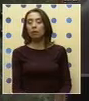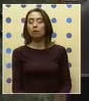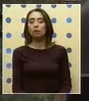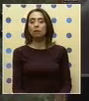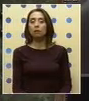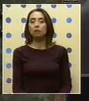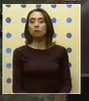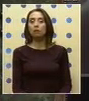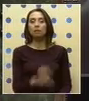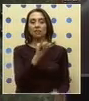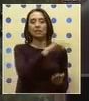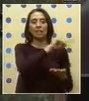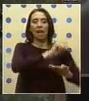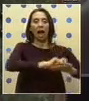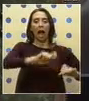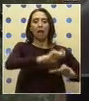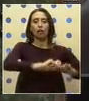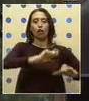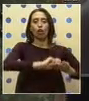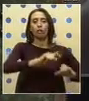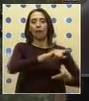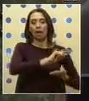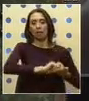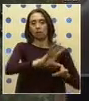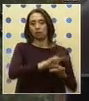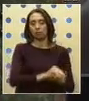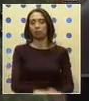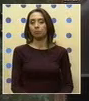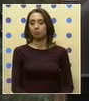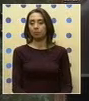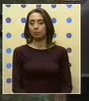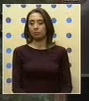Dignos si está anotando todo ello. Sí, está anotando la Secretaría. No se lo voy a